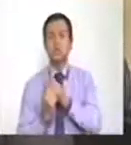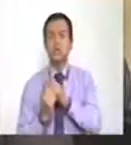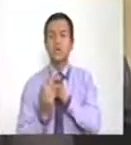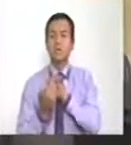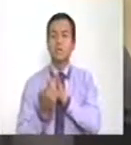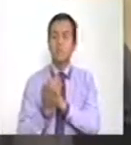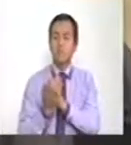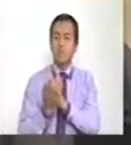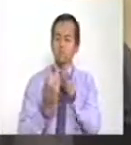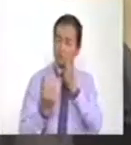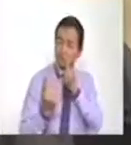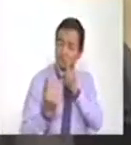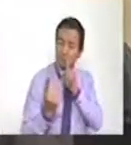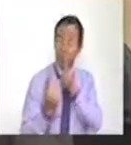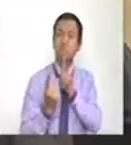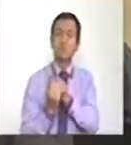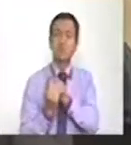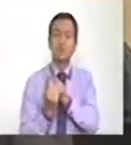ver a su padre?